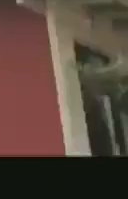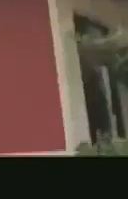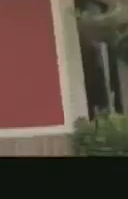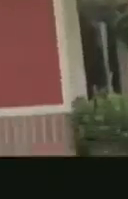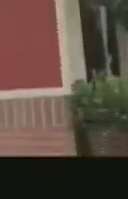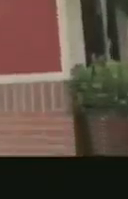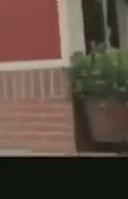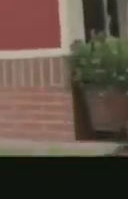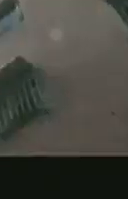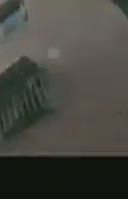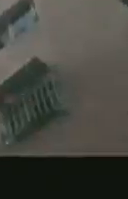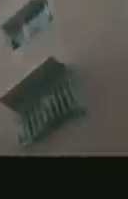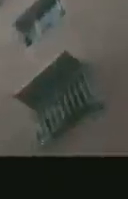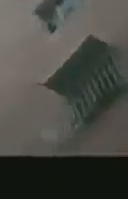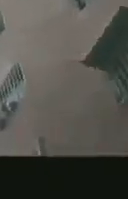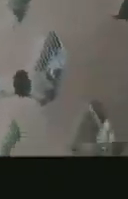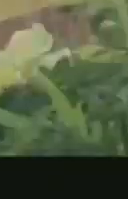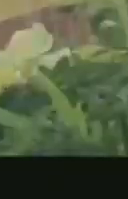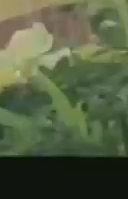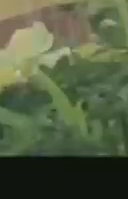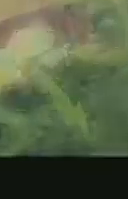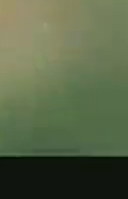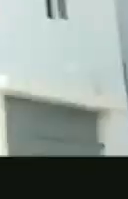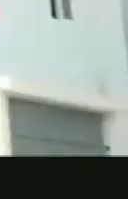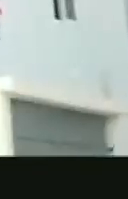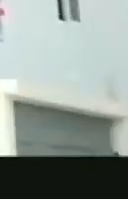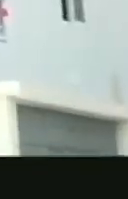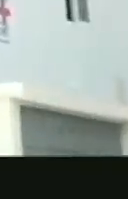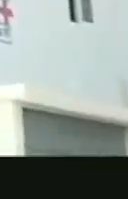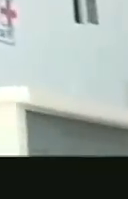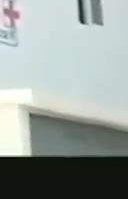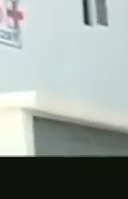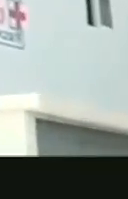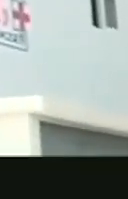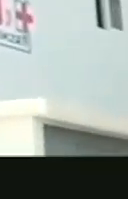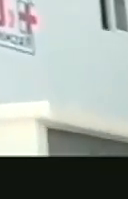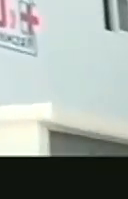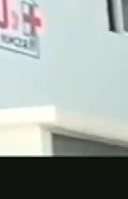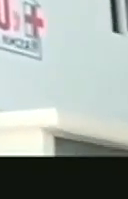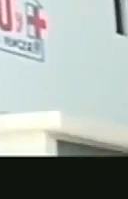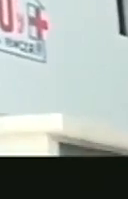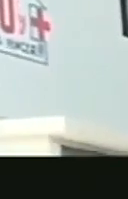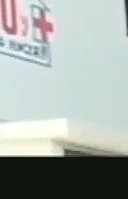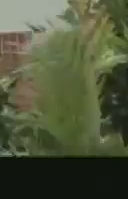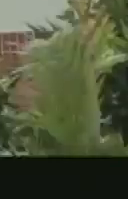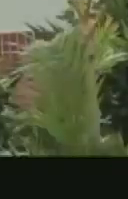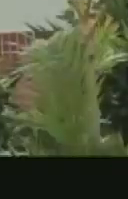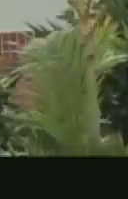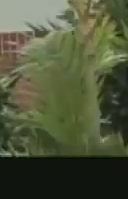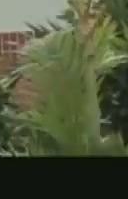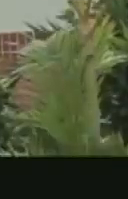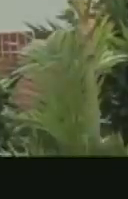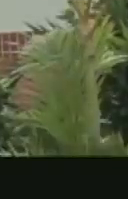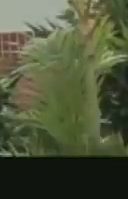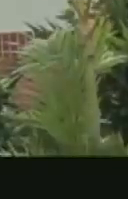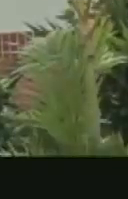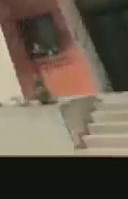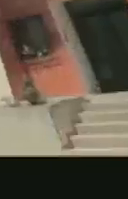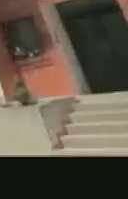su meta de 3 millones, pero hemos colocado una nueva meta de 5 millones para el año 2024.